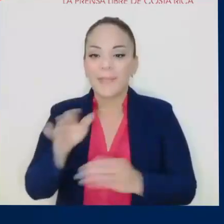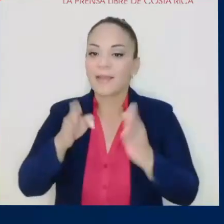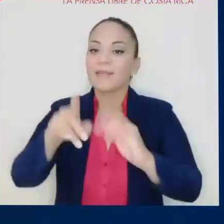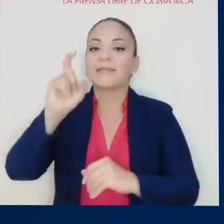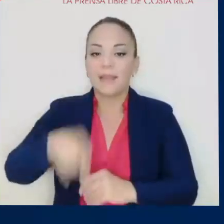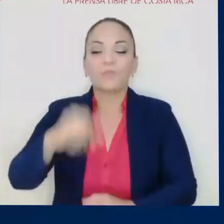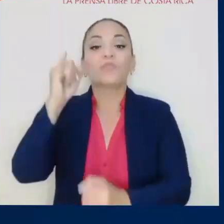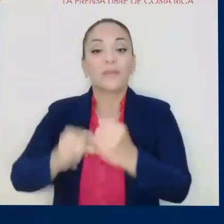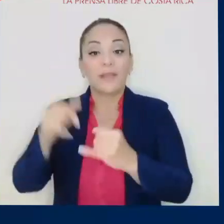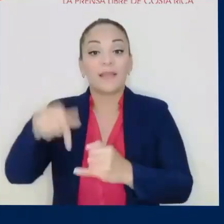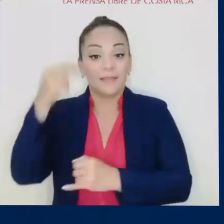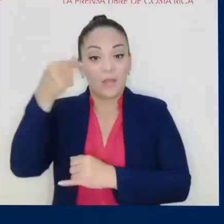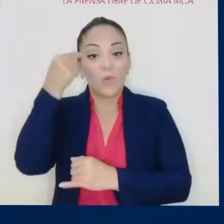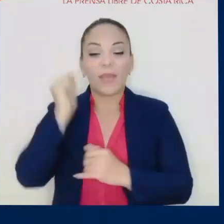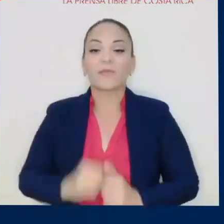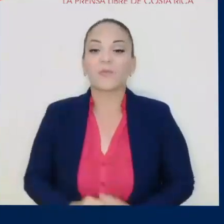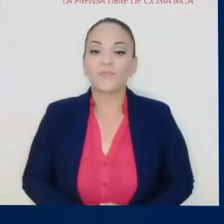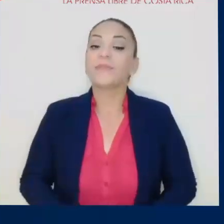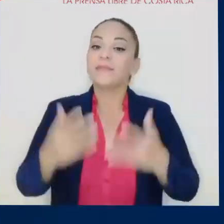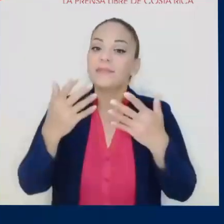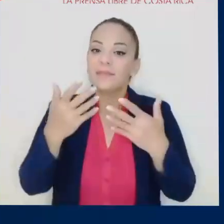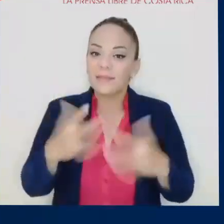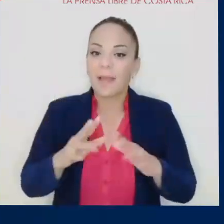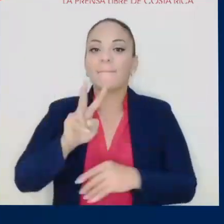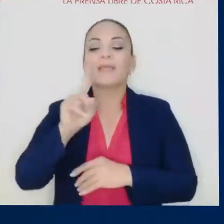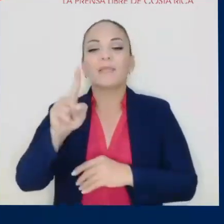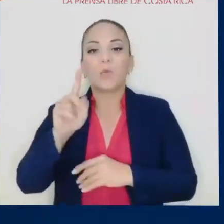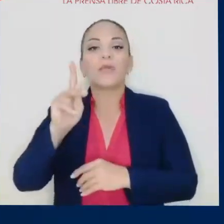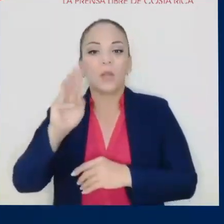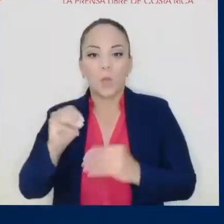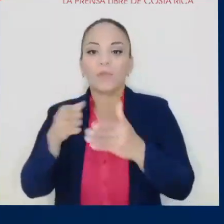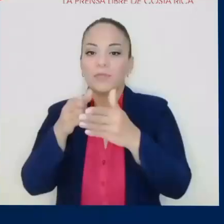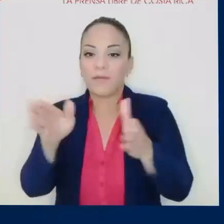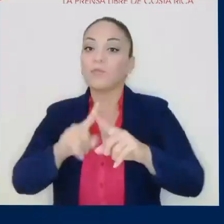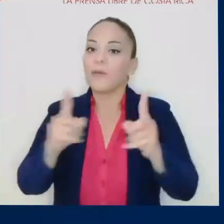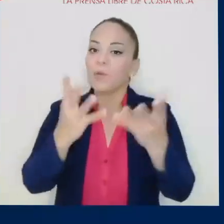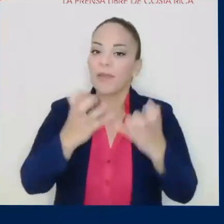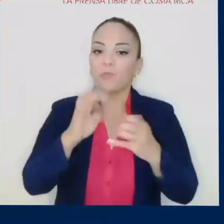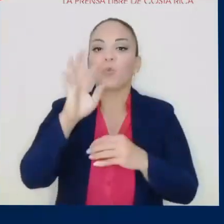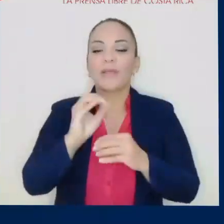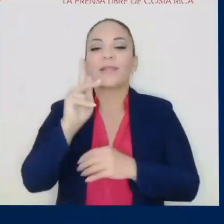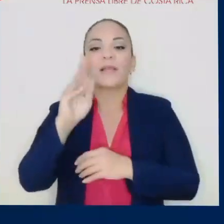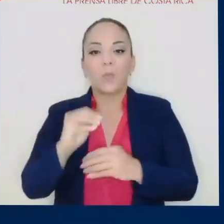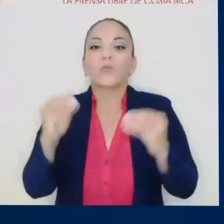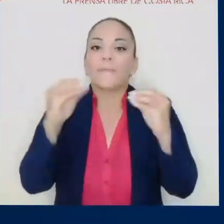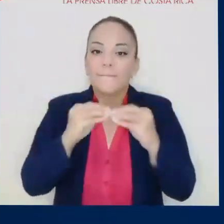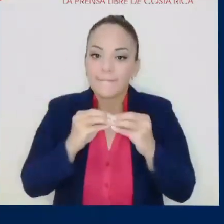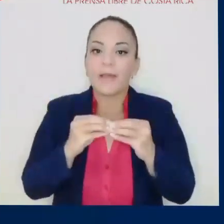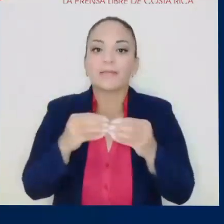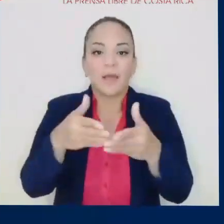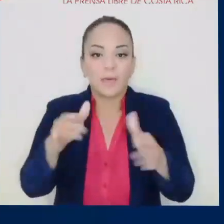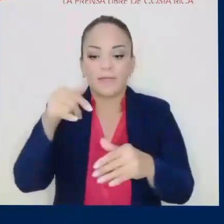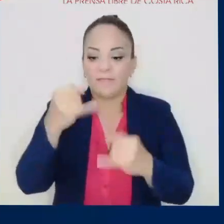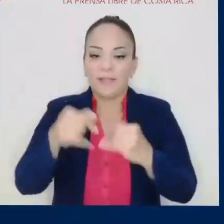de esas carreteras que hay que terminar en esta administración. Ya abrimos 21 kilómetros, pero queremos abrir unos 40 kilómetros